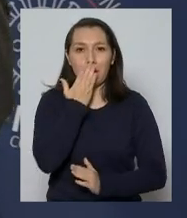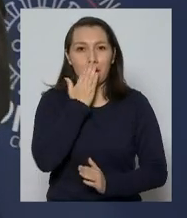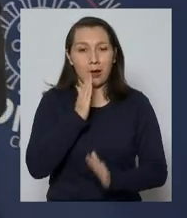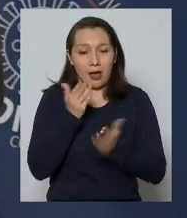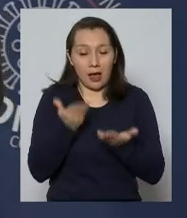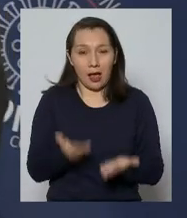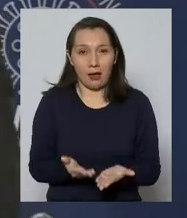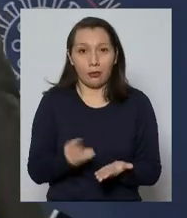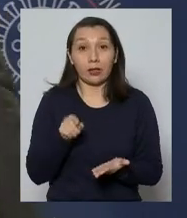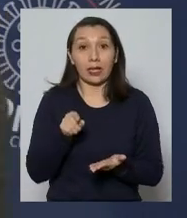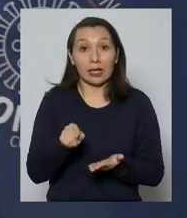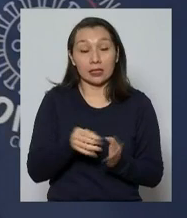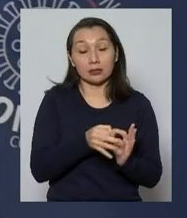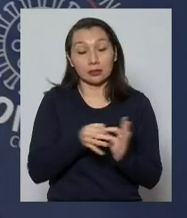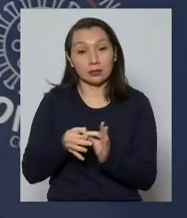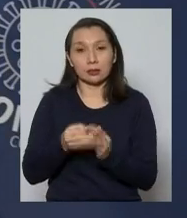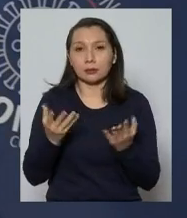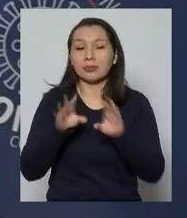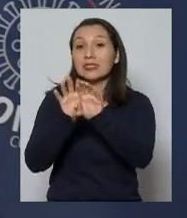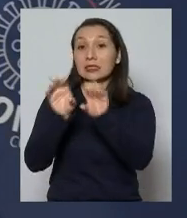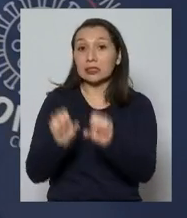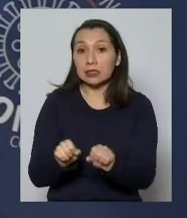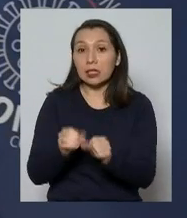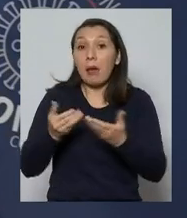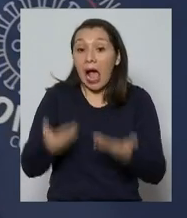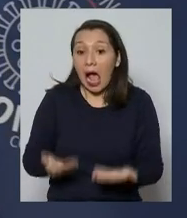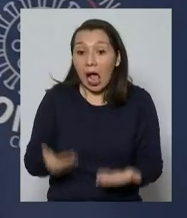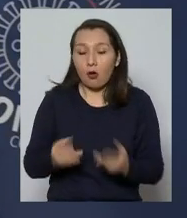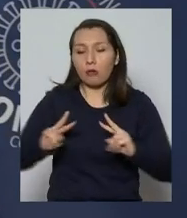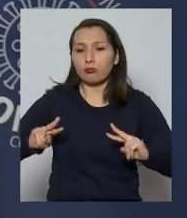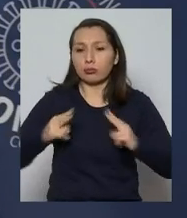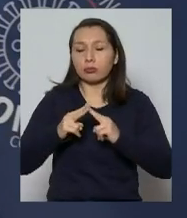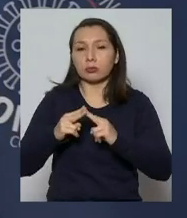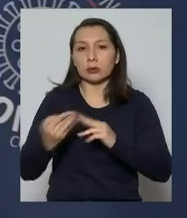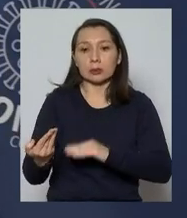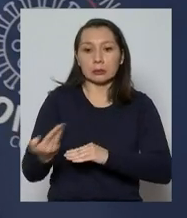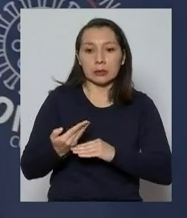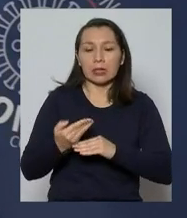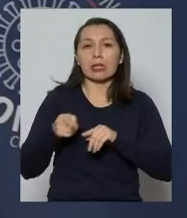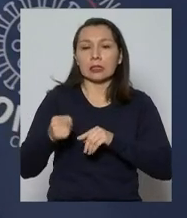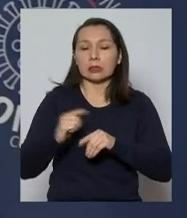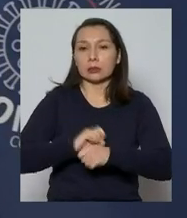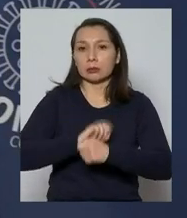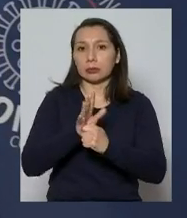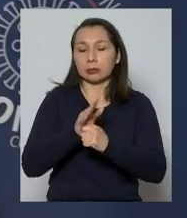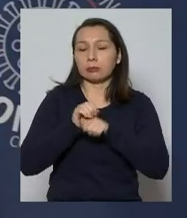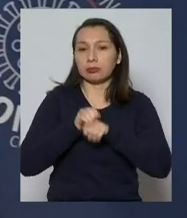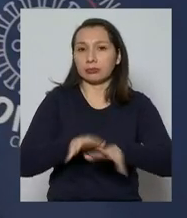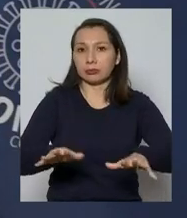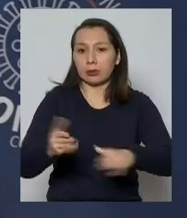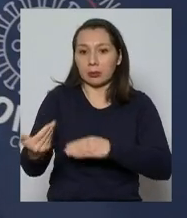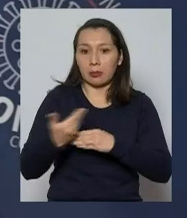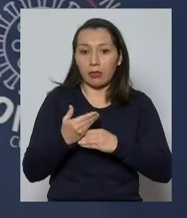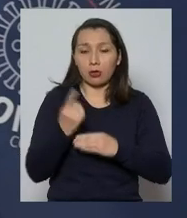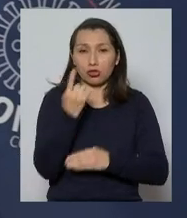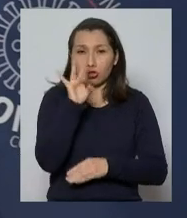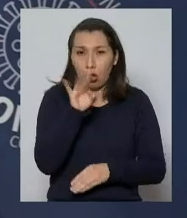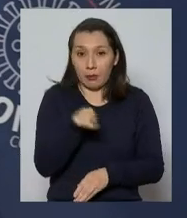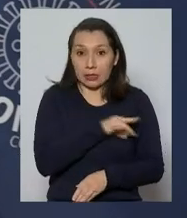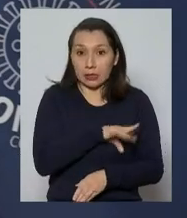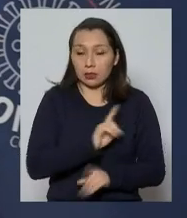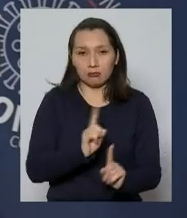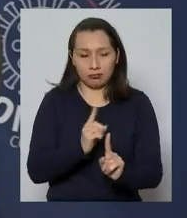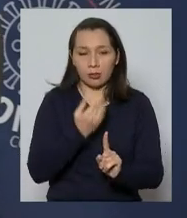Hay que mencionar que este es un sistema que está en construcción, que nos exige esta epidemia. Y se lo exige no solamente a Chile,